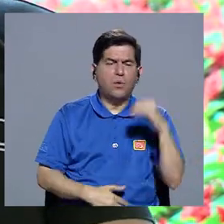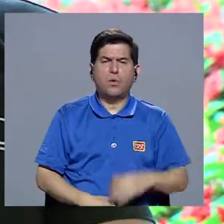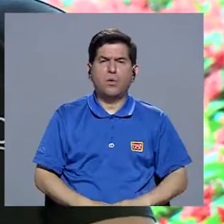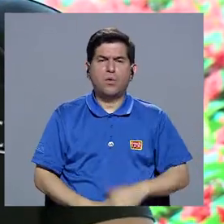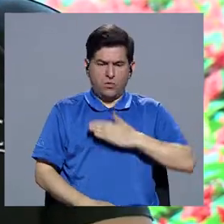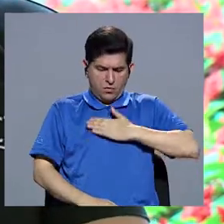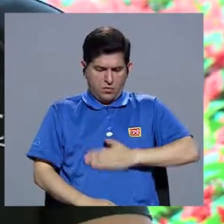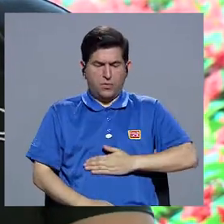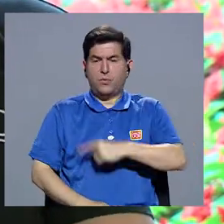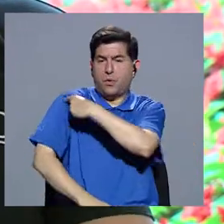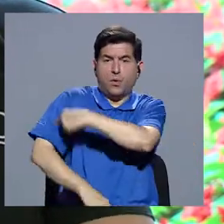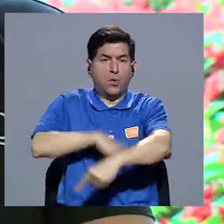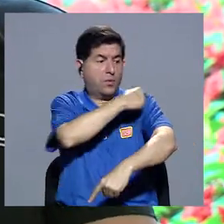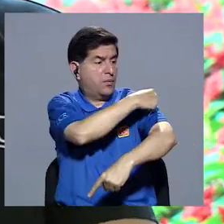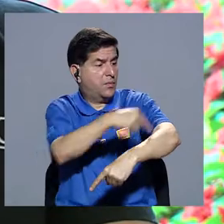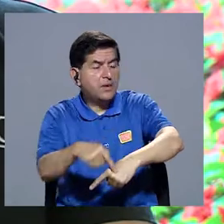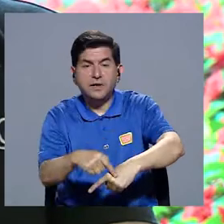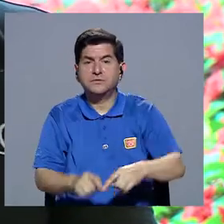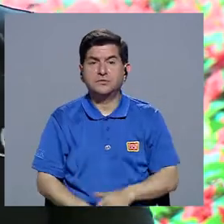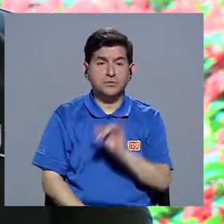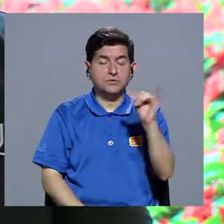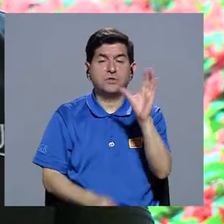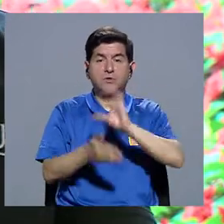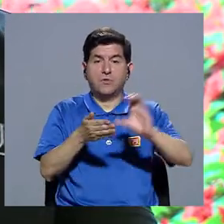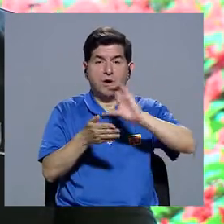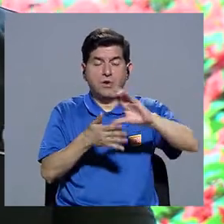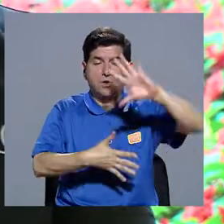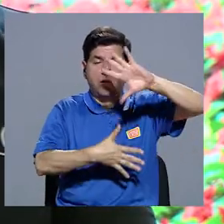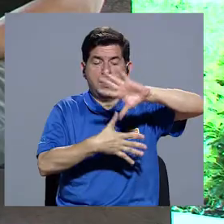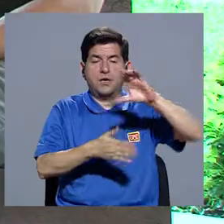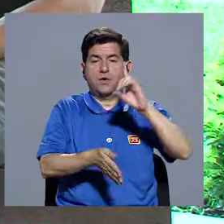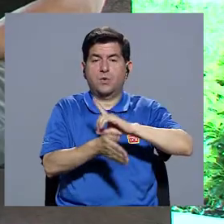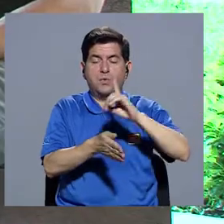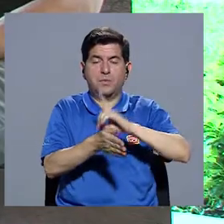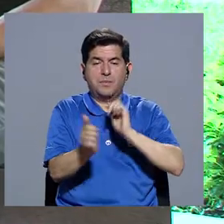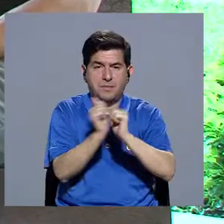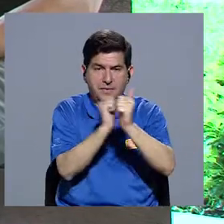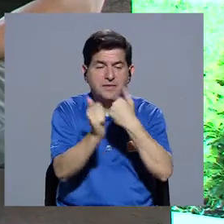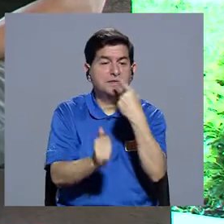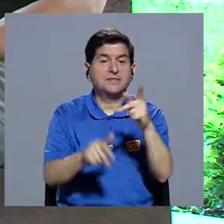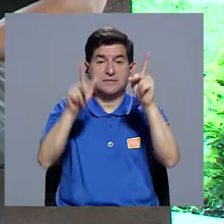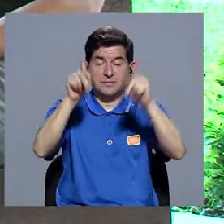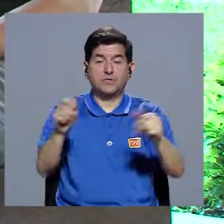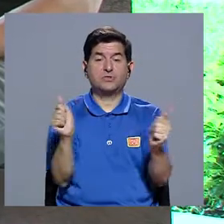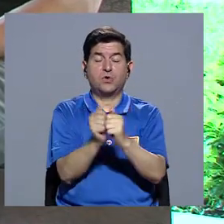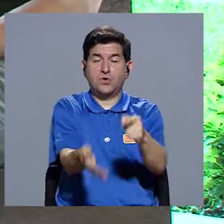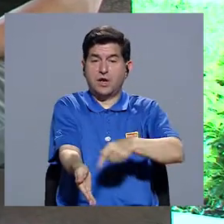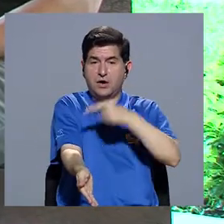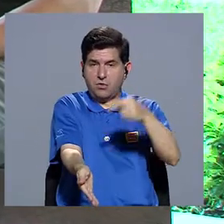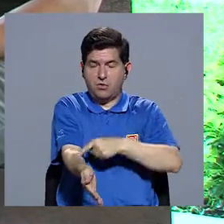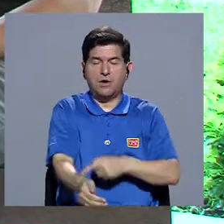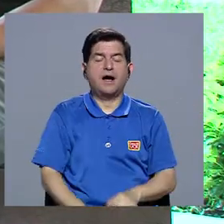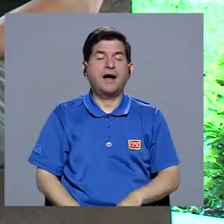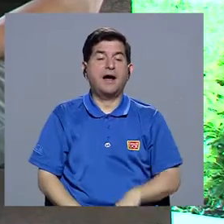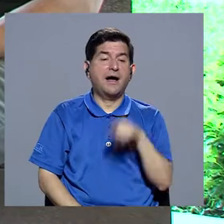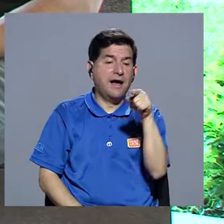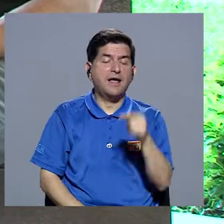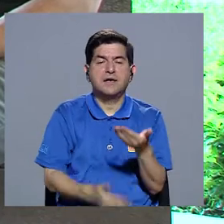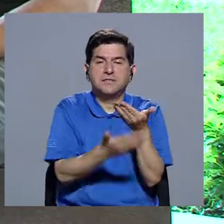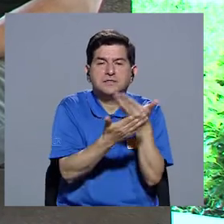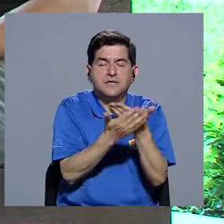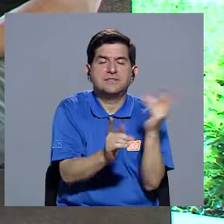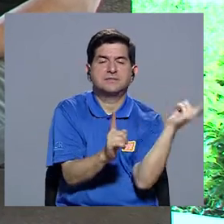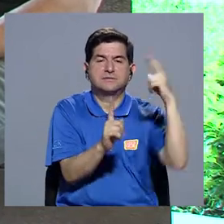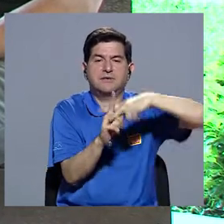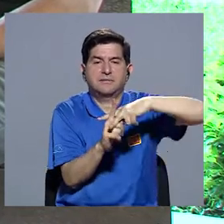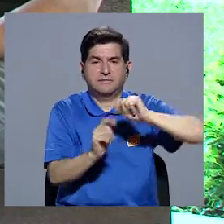abdominal, de brazos. Y de igual manera, el Colegio Americano de Medicina Deportiva indica, por ejemplo, para personas con diabetes, bien, están estos test que se